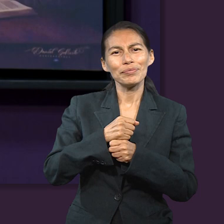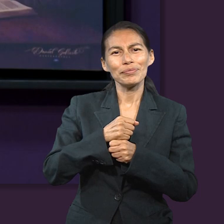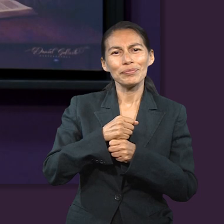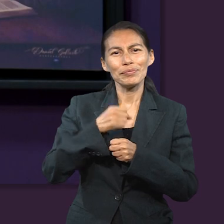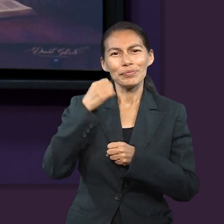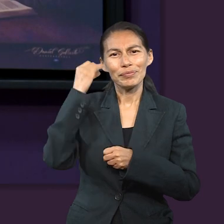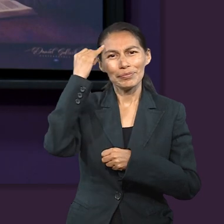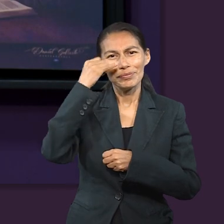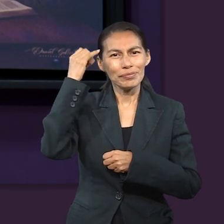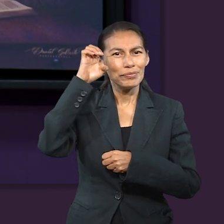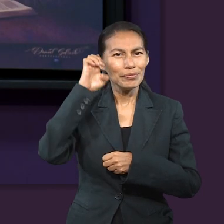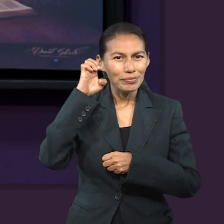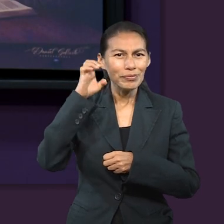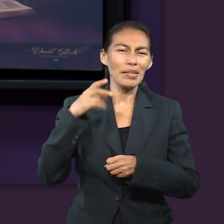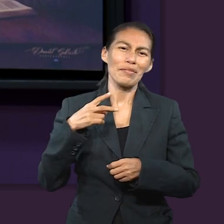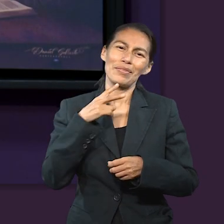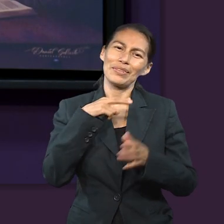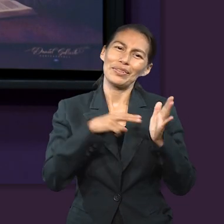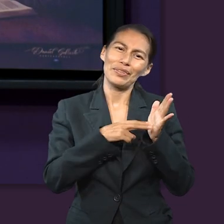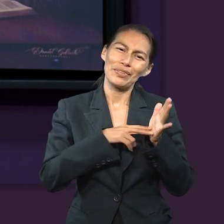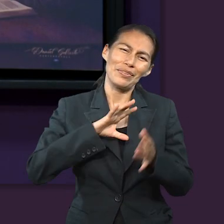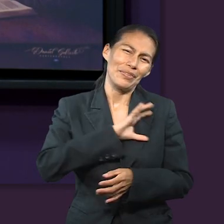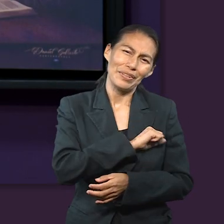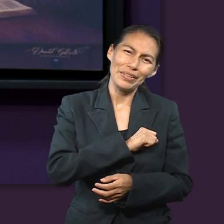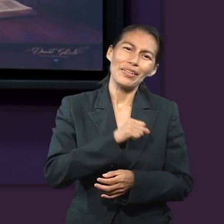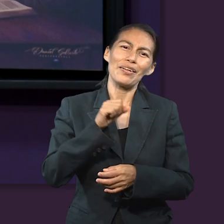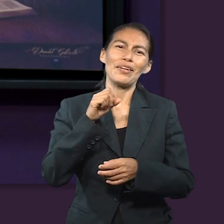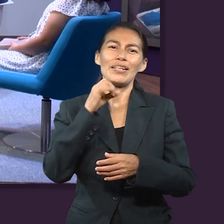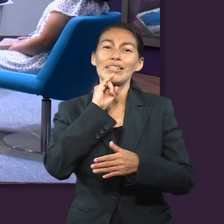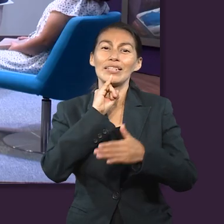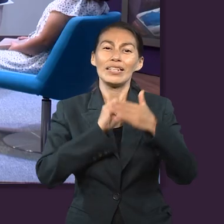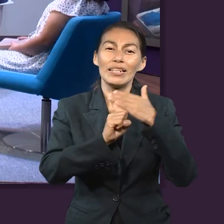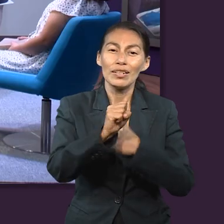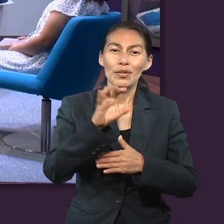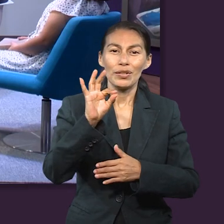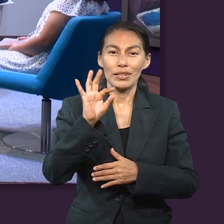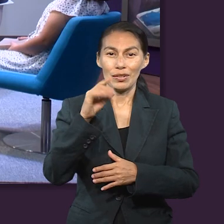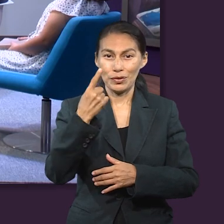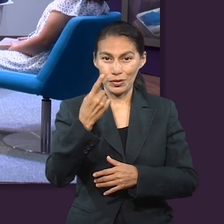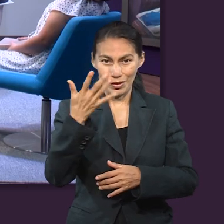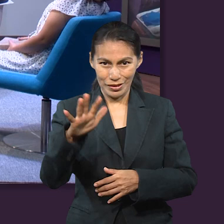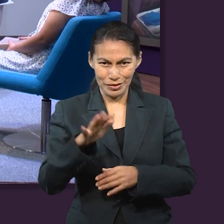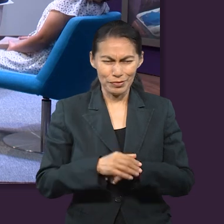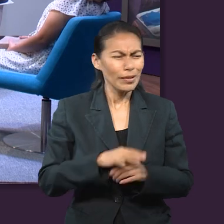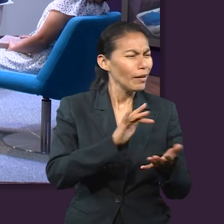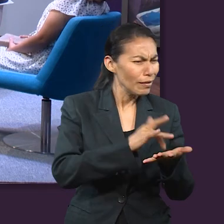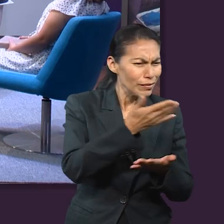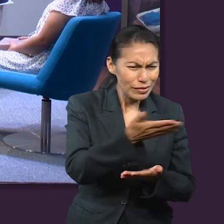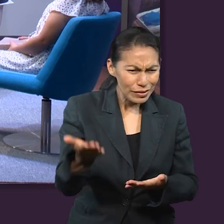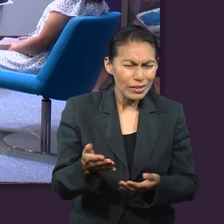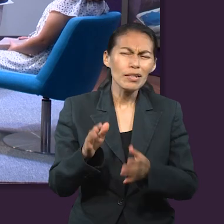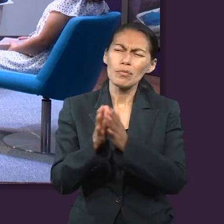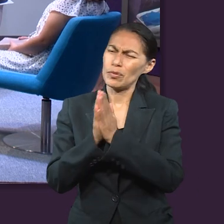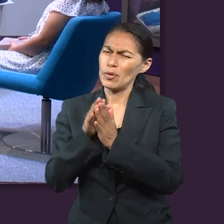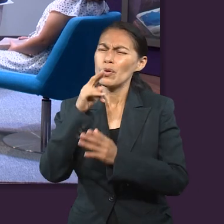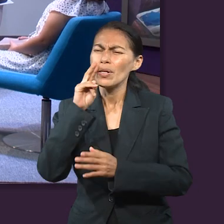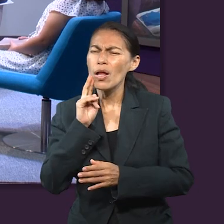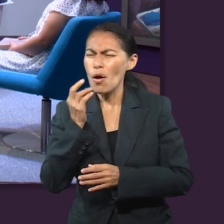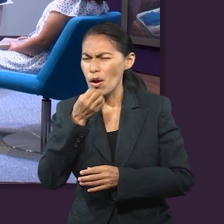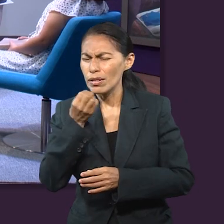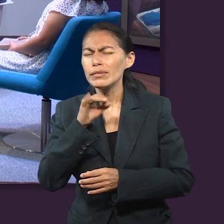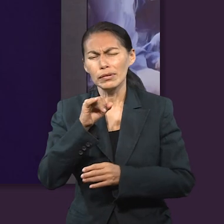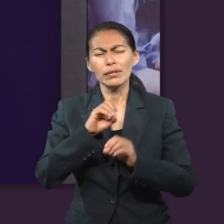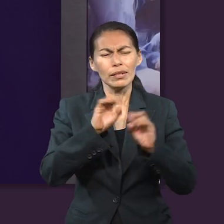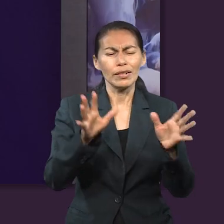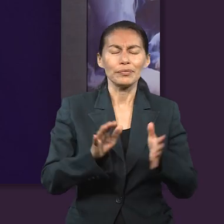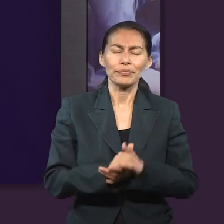Jaime Alcántara, mi versículo favorito es Isaías 41.10. Muchas gracias por presentarse. Uriel, ¿nos seguías con la versión inicial? Claro que sí, vamos